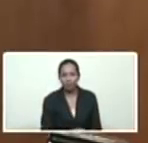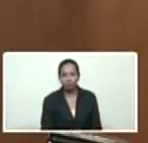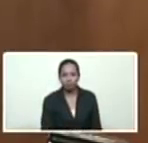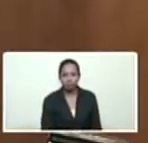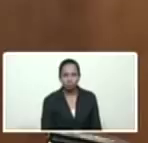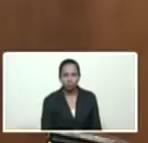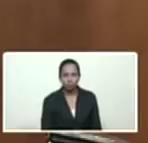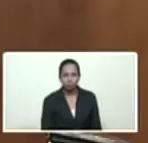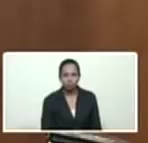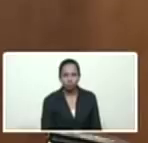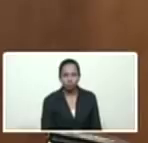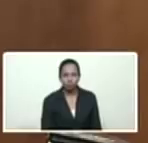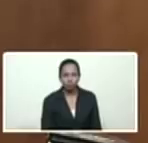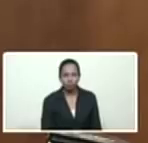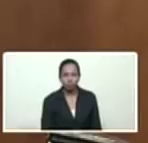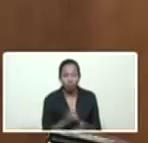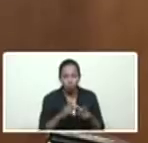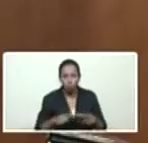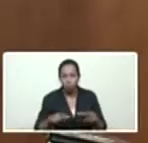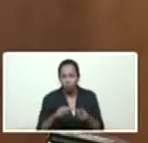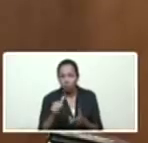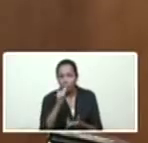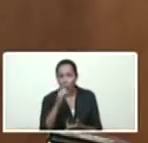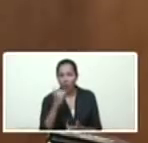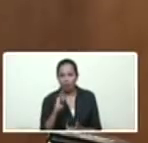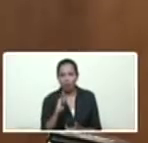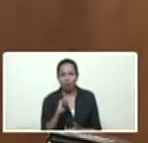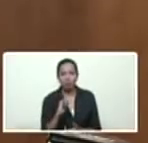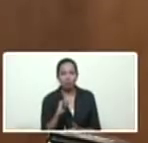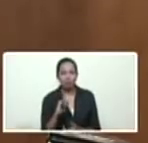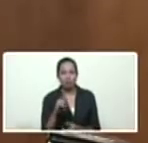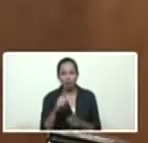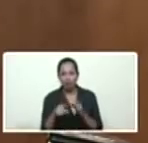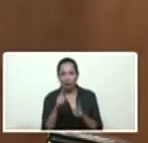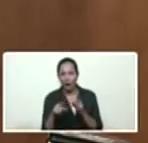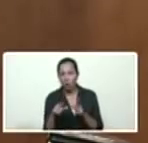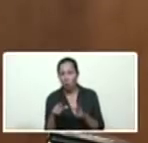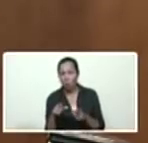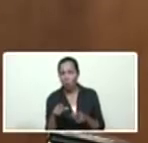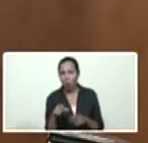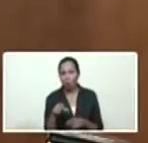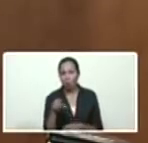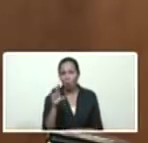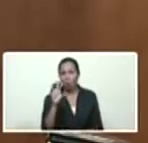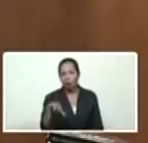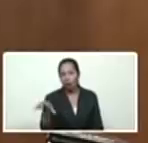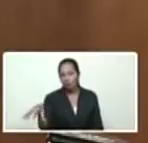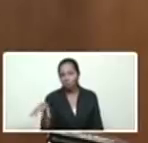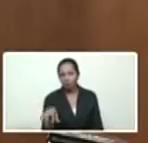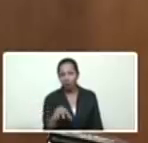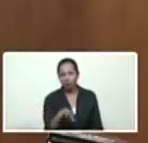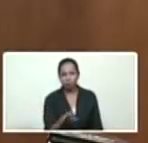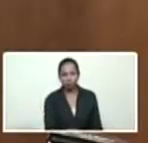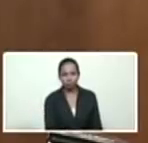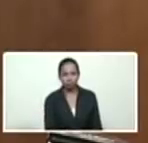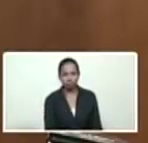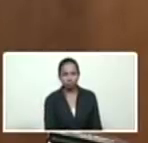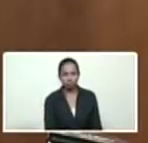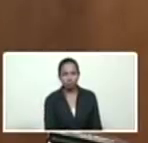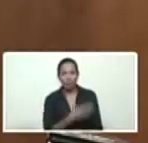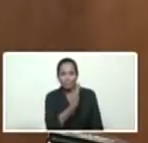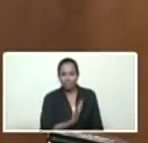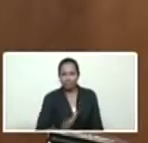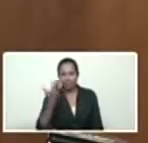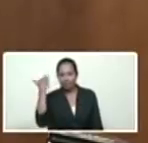naturales que tienen muchas ciudades, afluentes naturales, Pérez Jiménez canalizó en los años 50 todos los